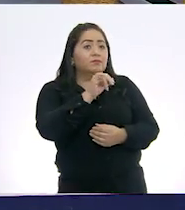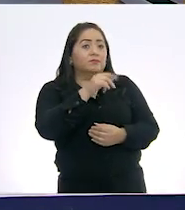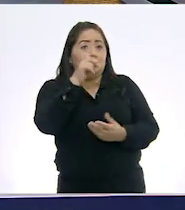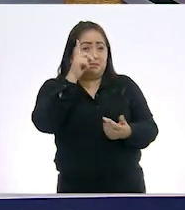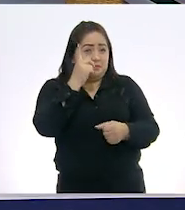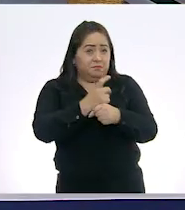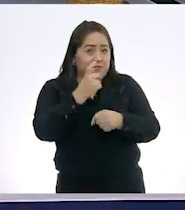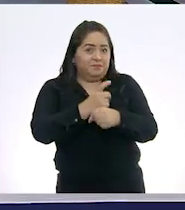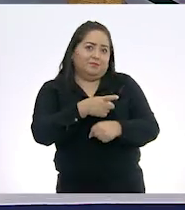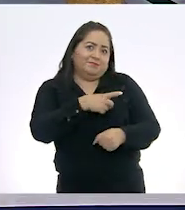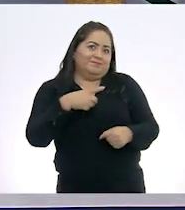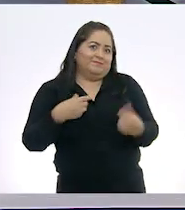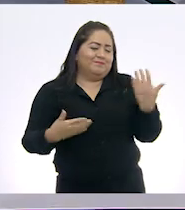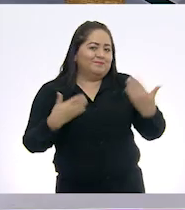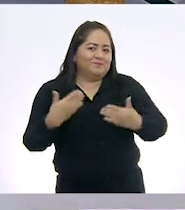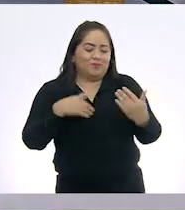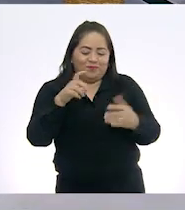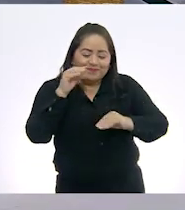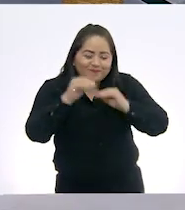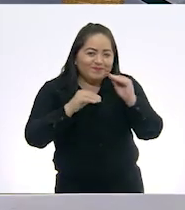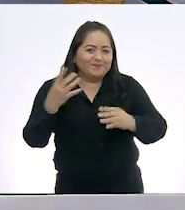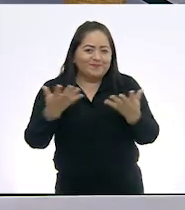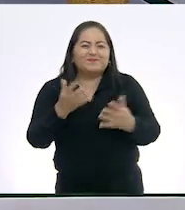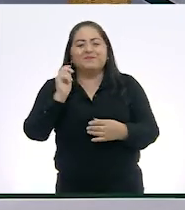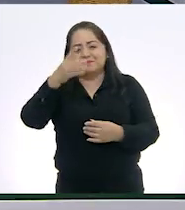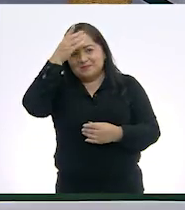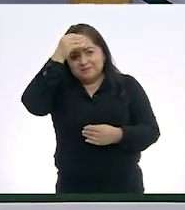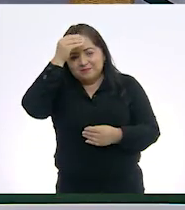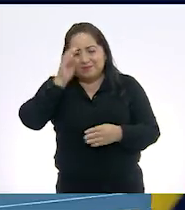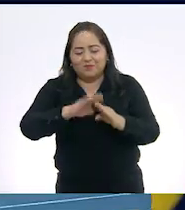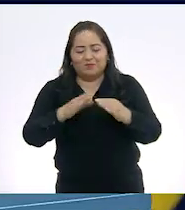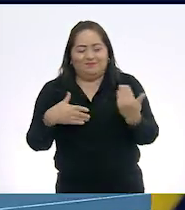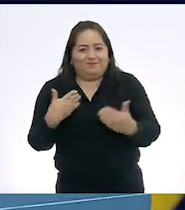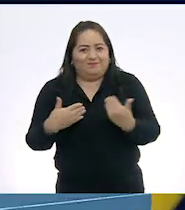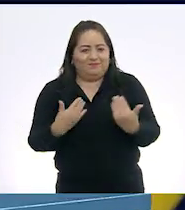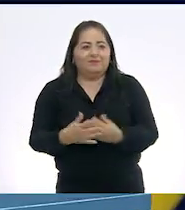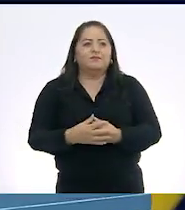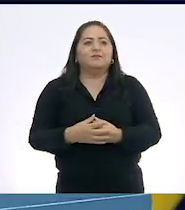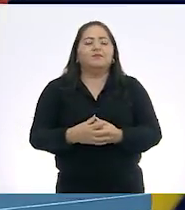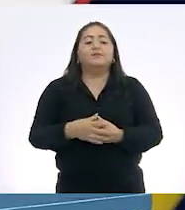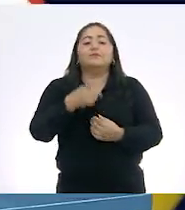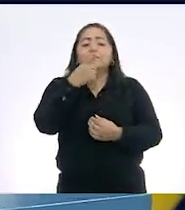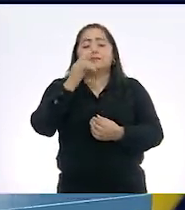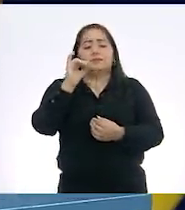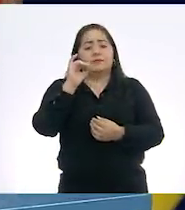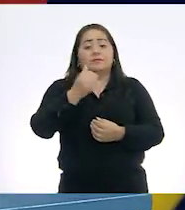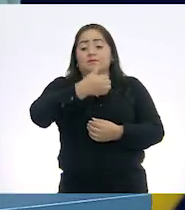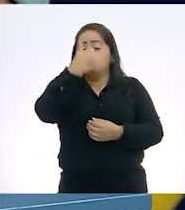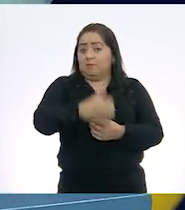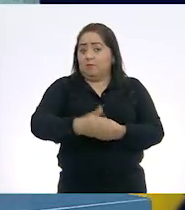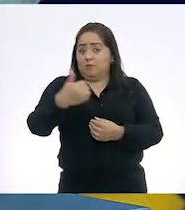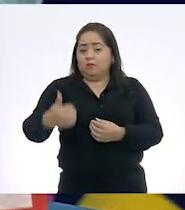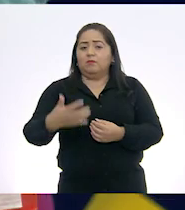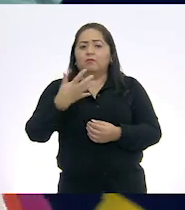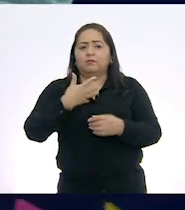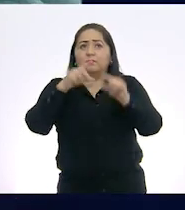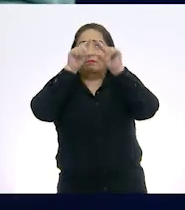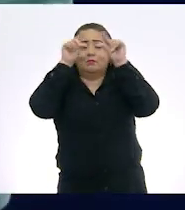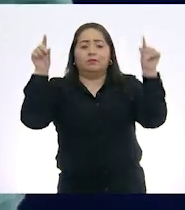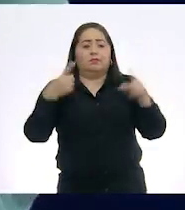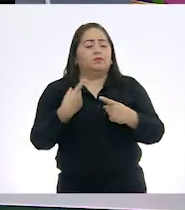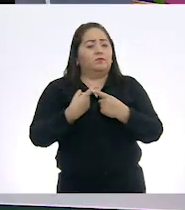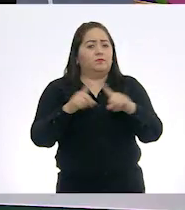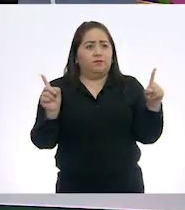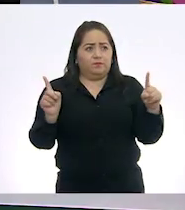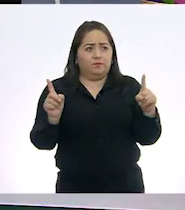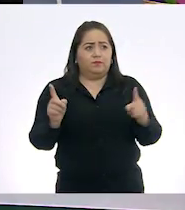Lo primero es divertirse en lo que uno hace, ¿no? Claro que sí. aprender a través de la diversión. Claro que sí. Miren, cada uno tiene un título diferente.